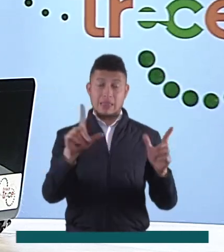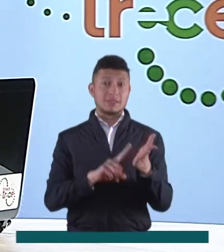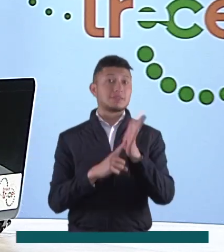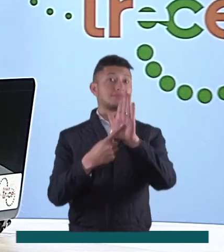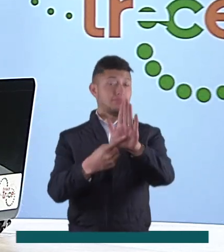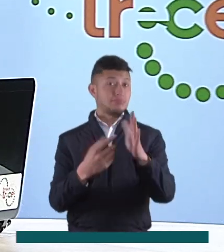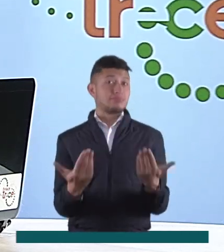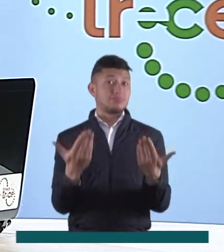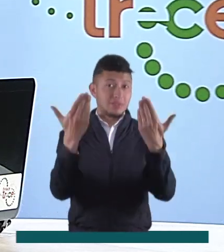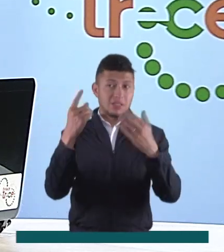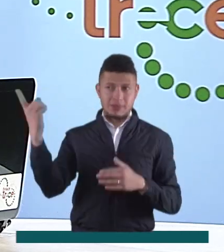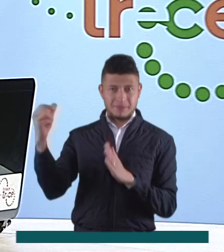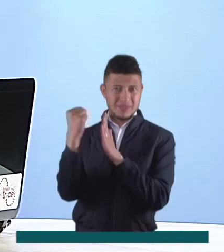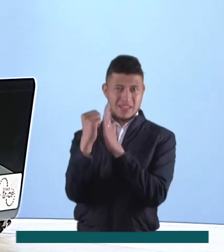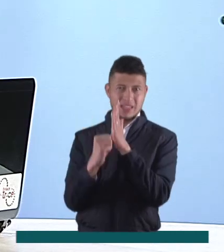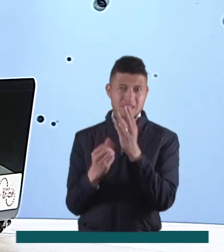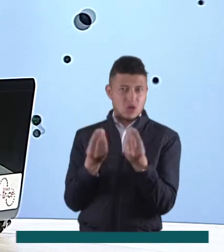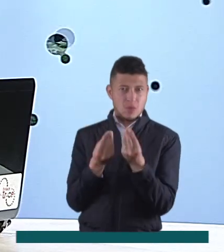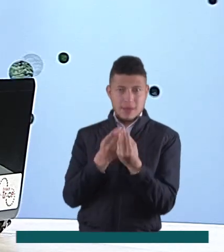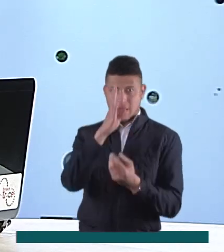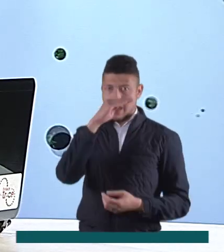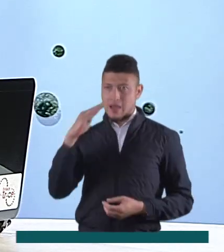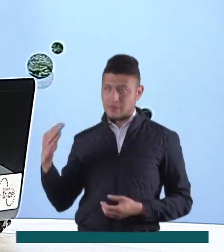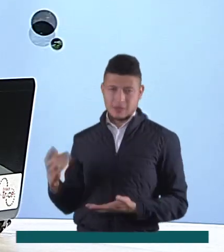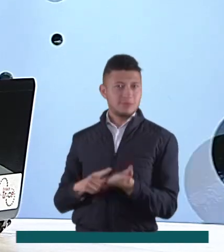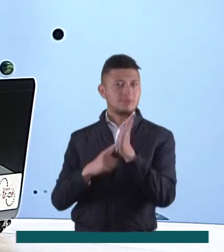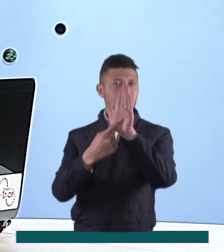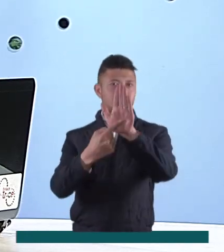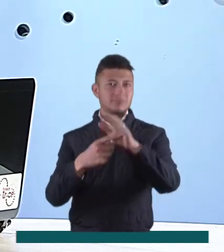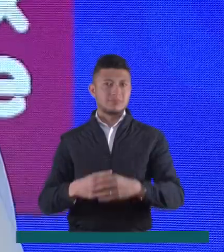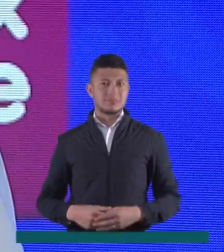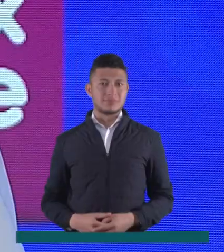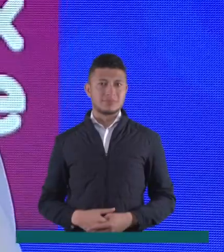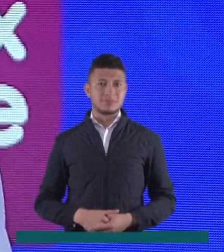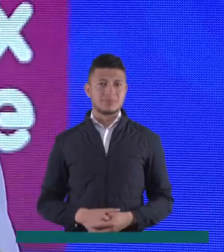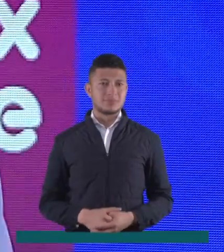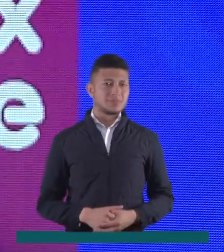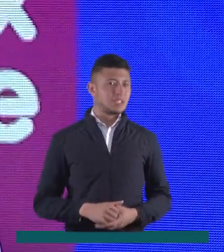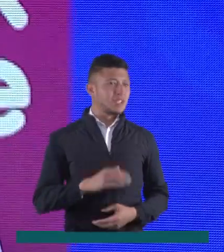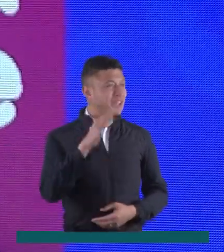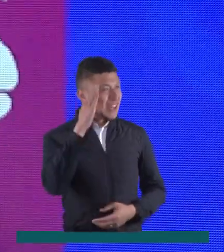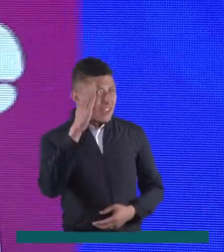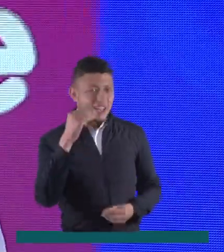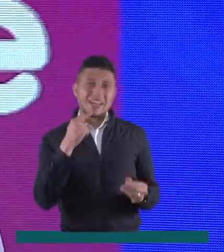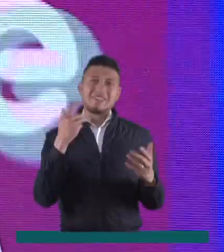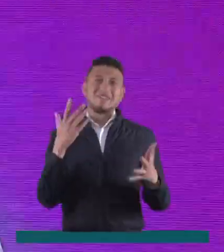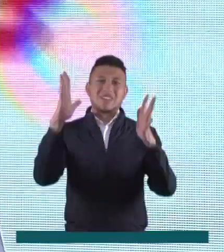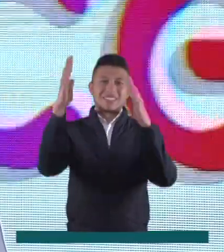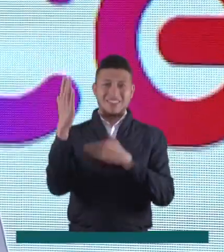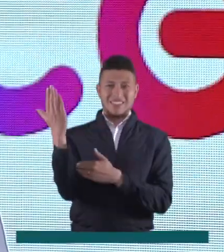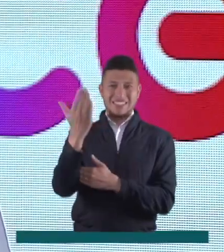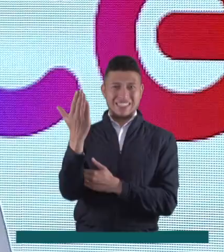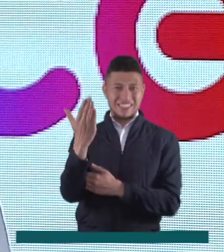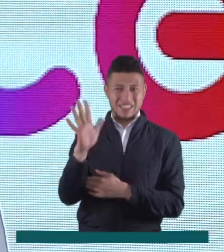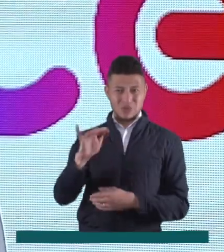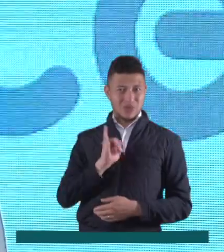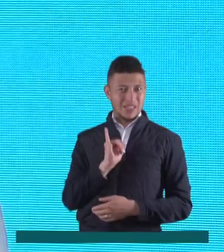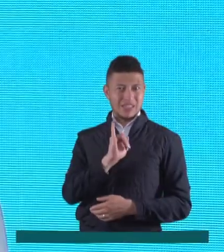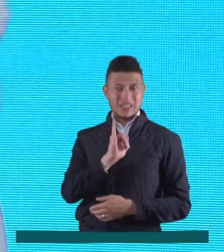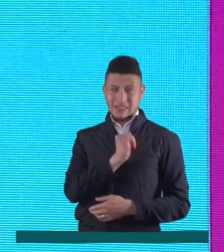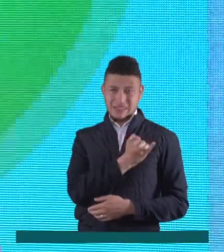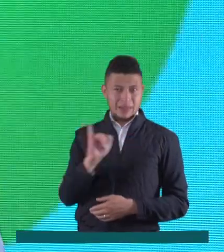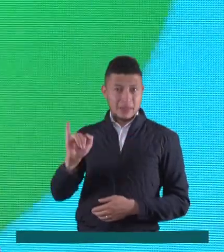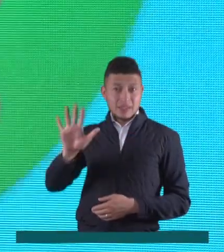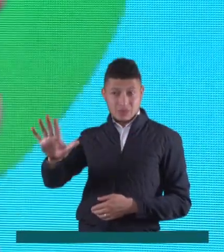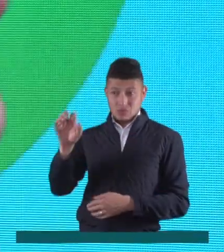pantalla del Canal 13. Esta es la agenda de nuestra compañera África. Hola Mabel, el Festival de Cine Independiente